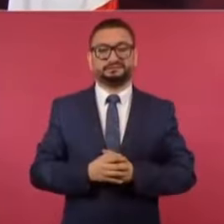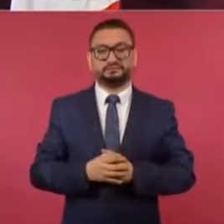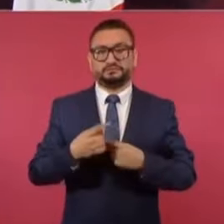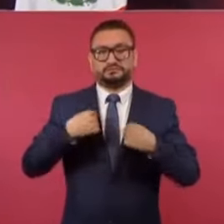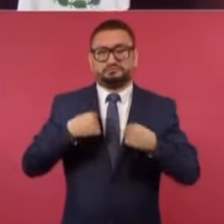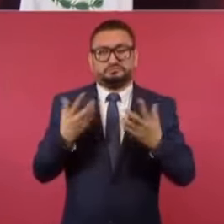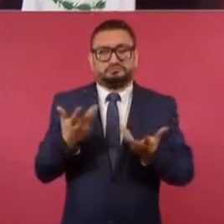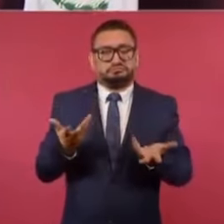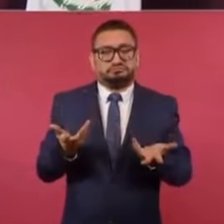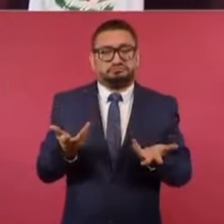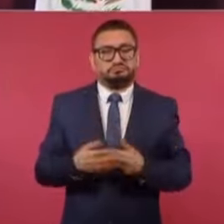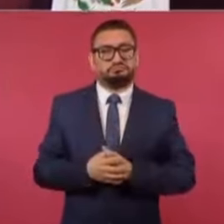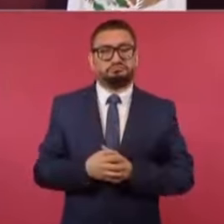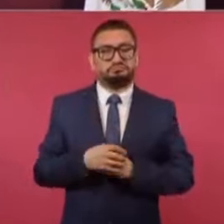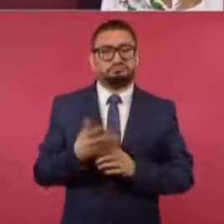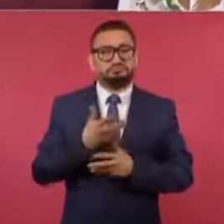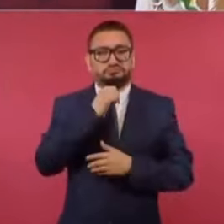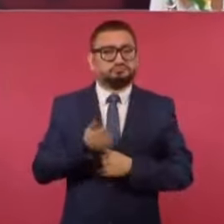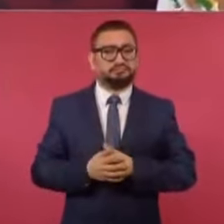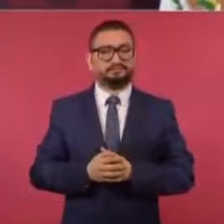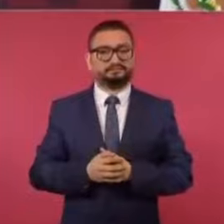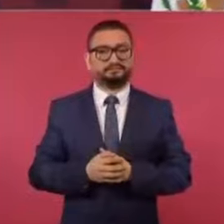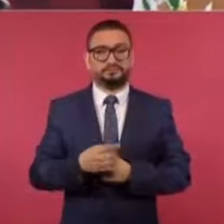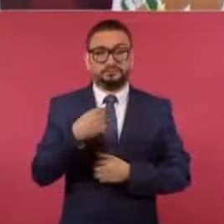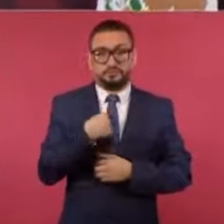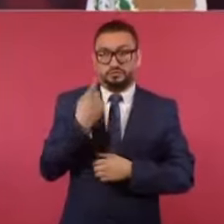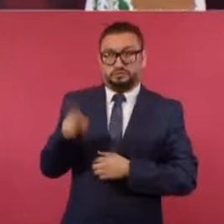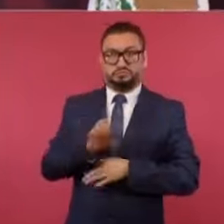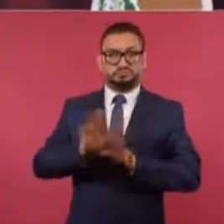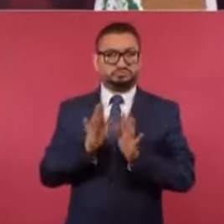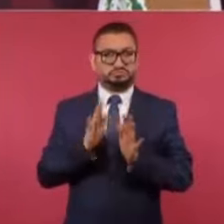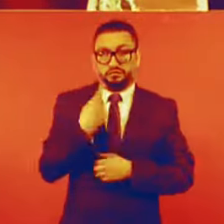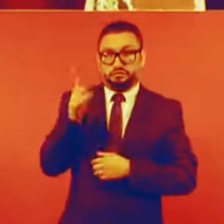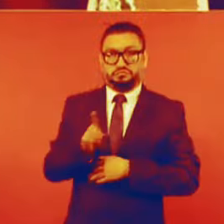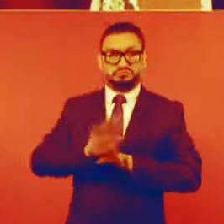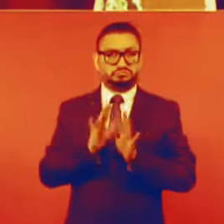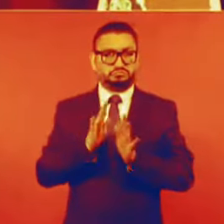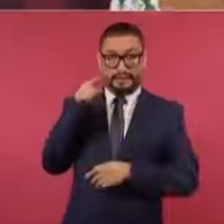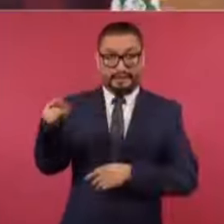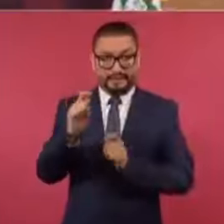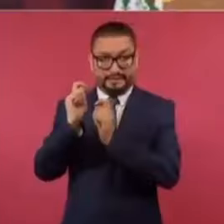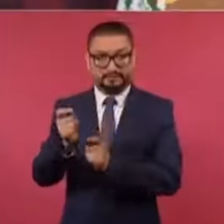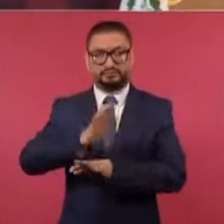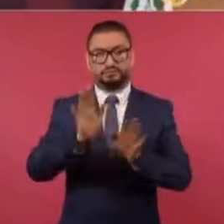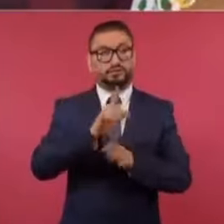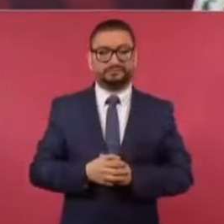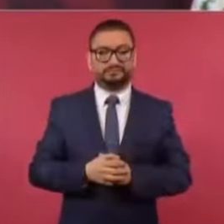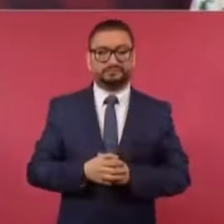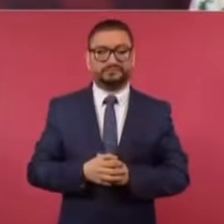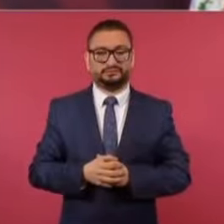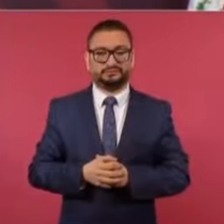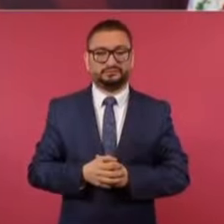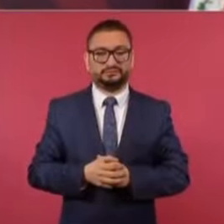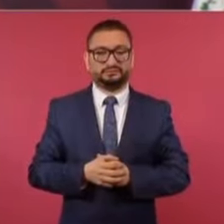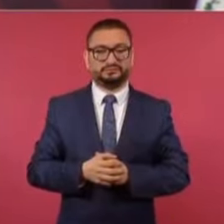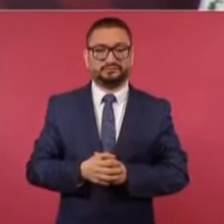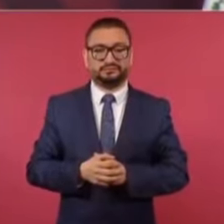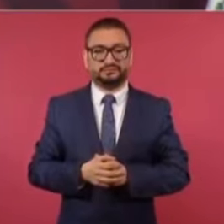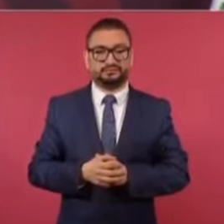Yo no, este, fui el que decidió. No hubo dedazo, no hubo dedazo, porque eso se olvida. Y